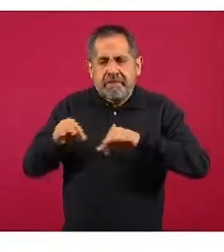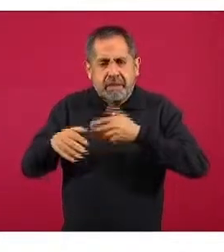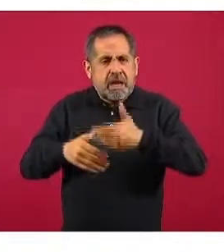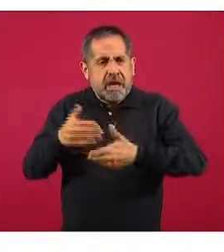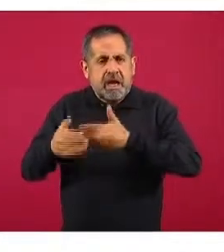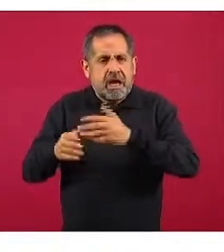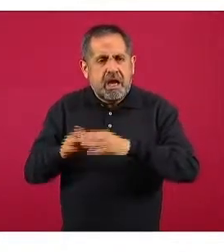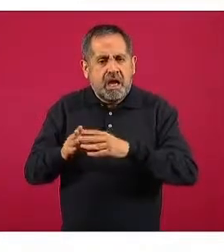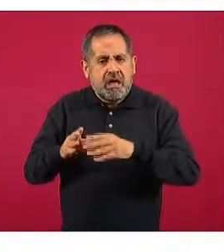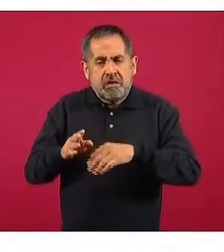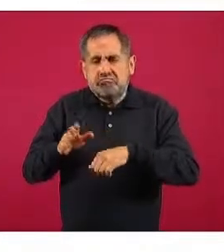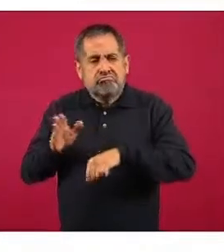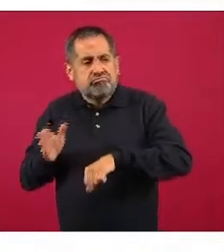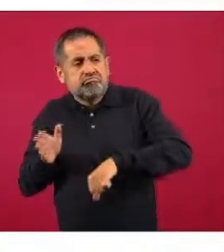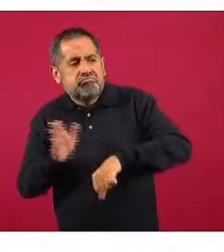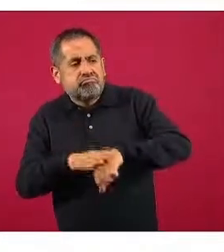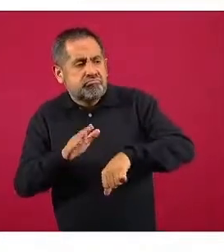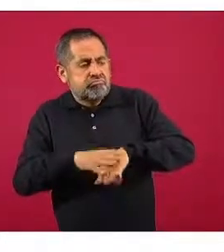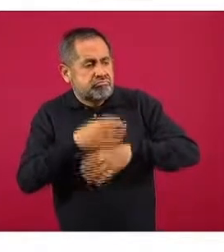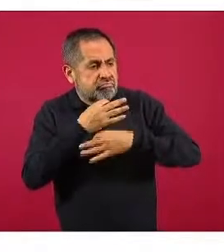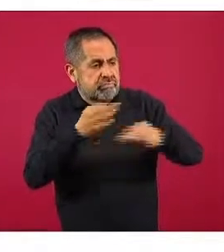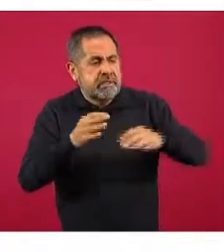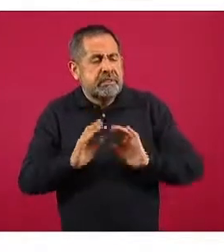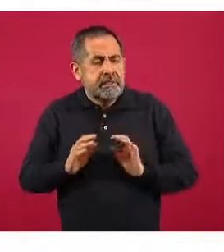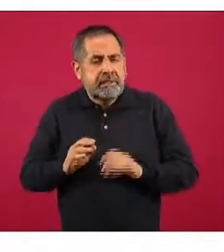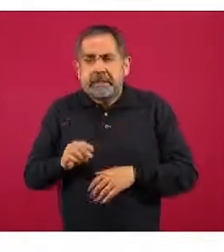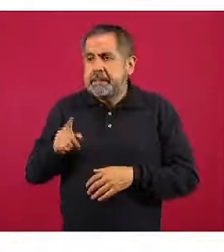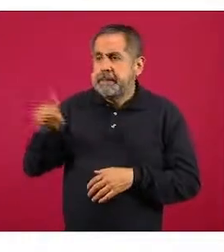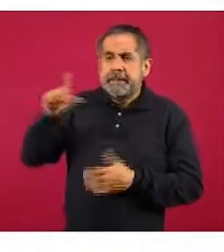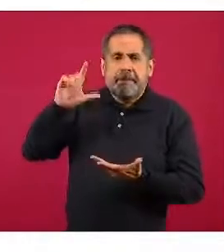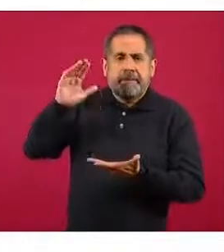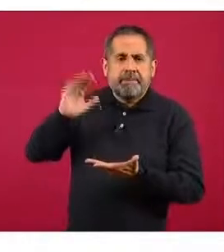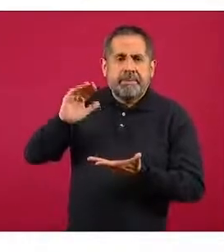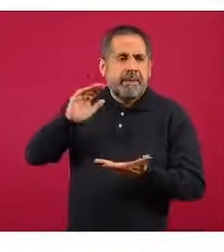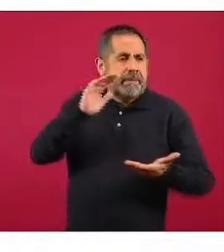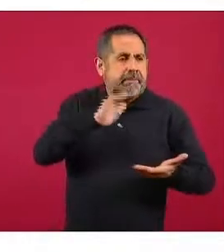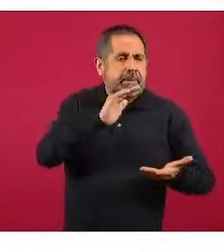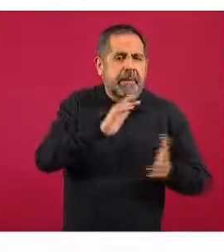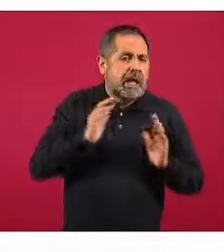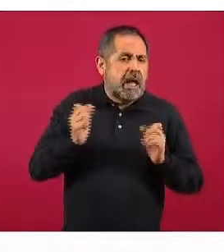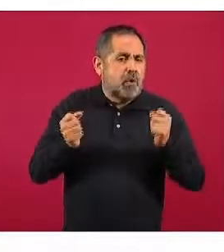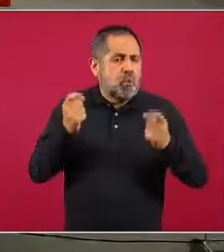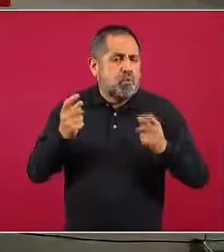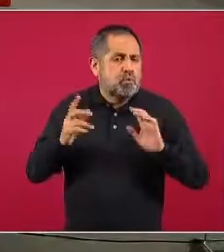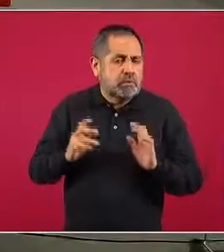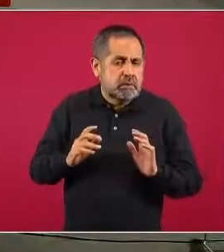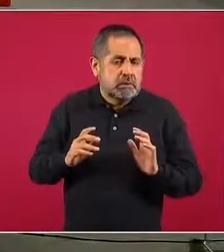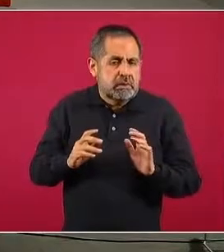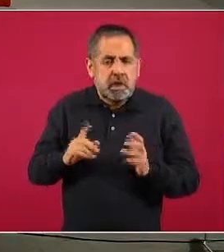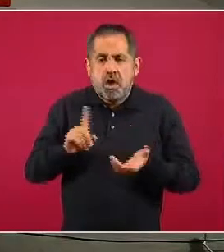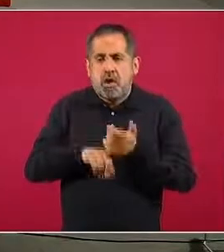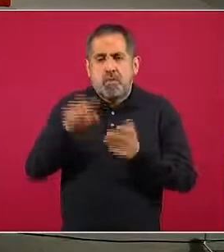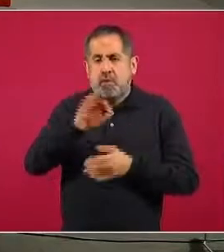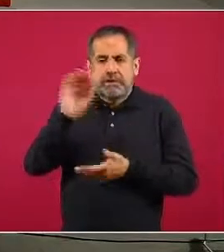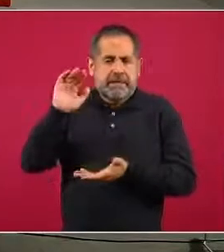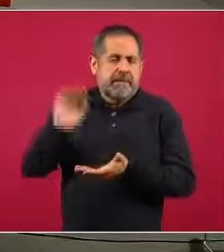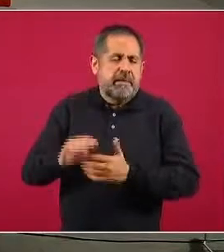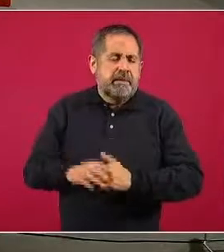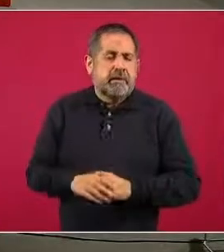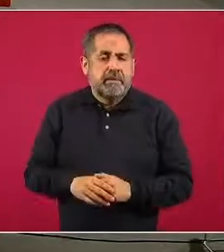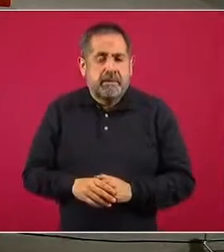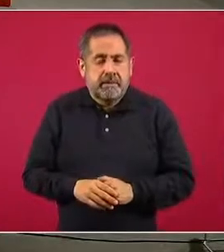o una notificación baja en relación a sus casos y por lo tanto tienen porcentajes menores.